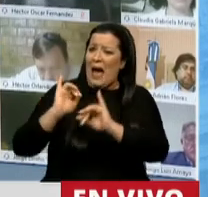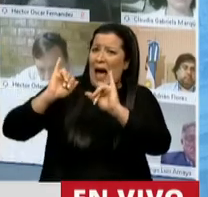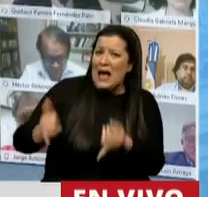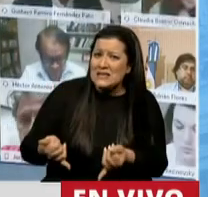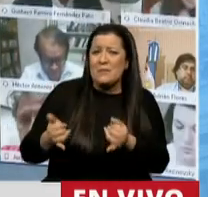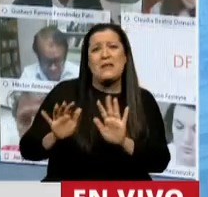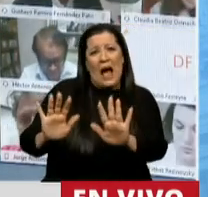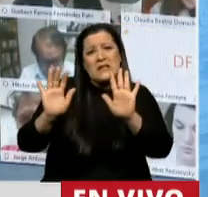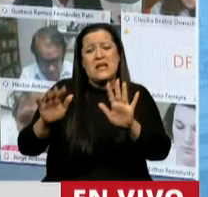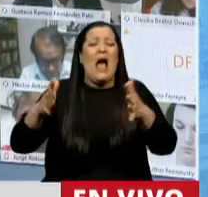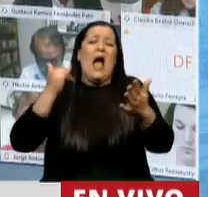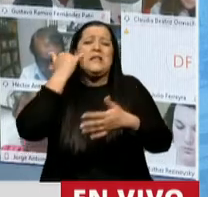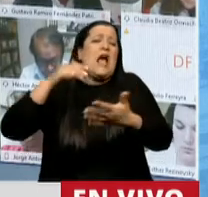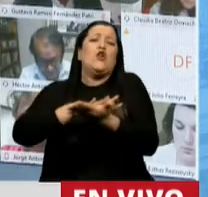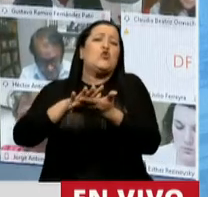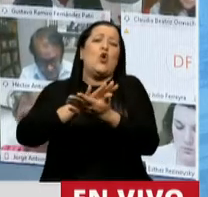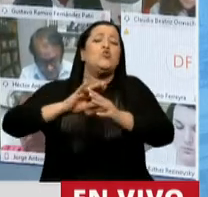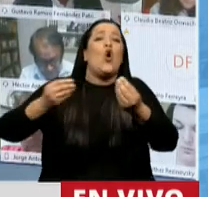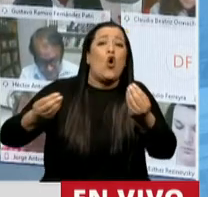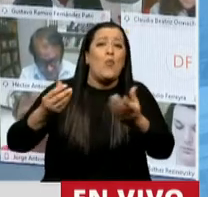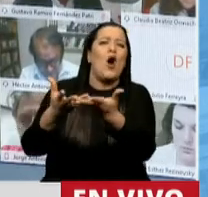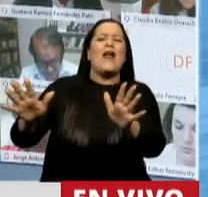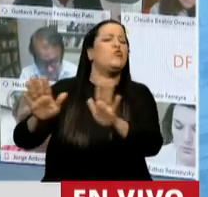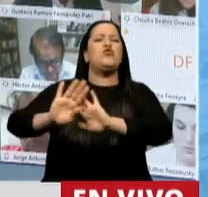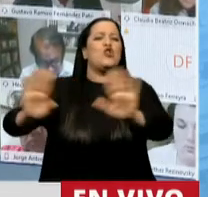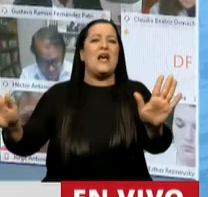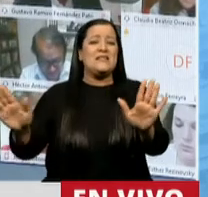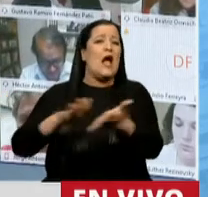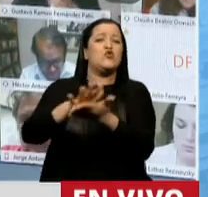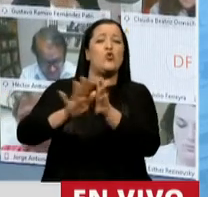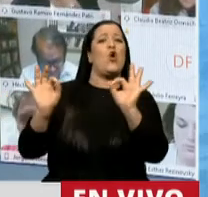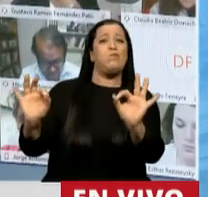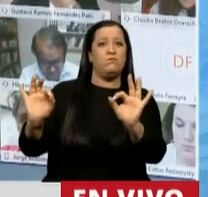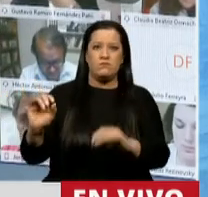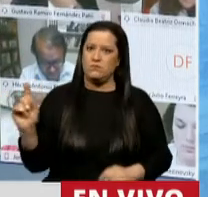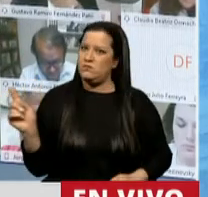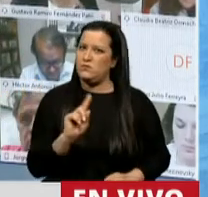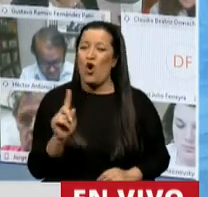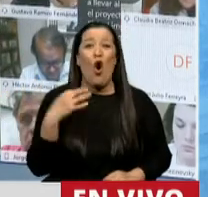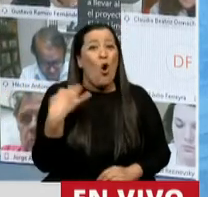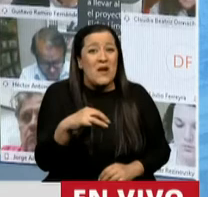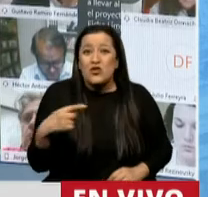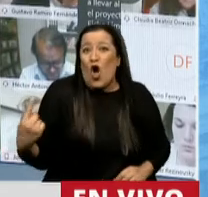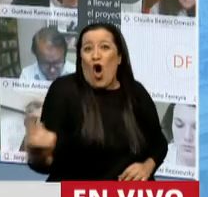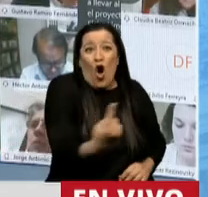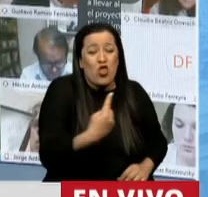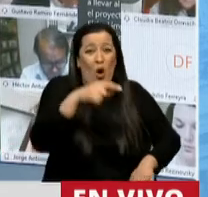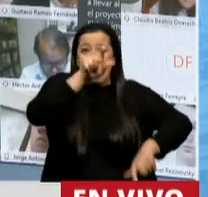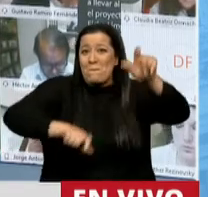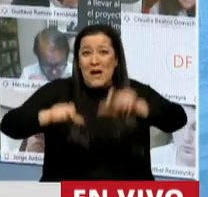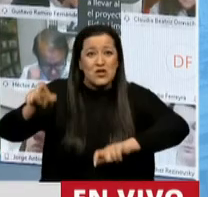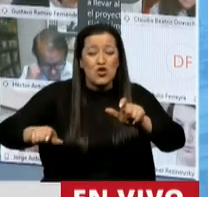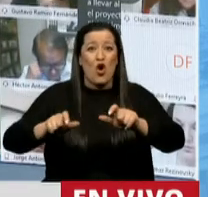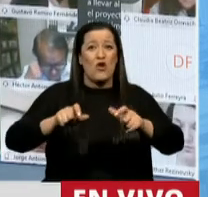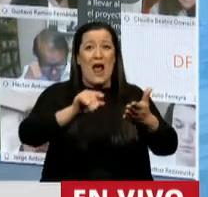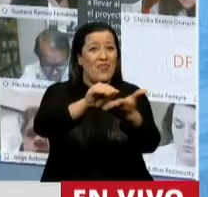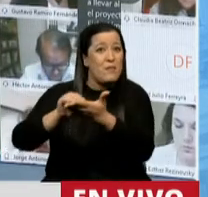esto se resolvió con una renuncia. Creo que la obligación de todos los que vamos a continuar ocupando